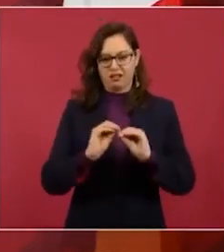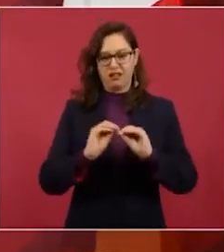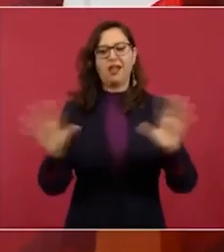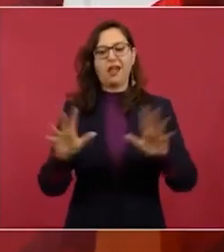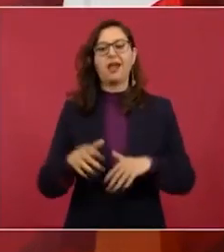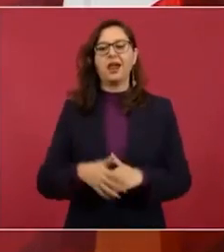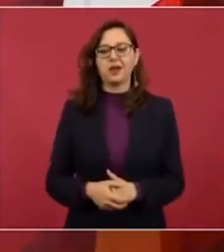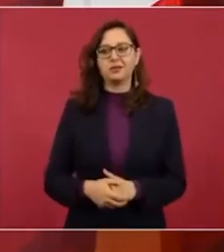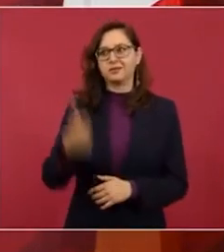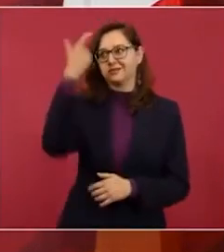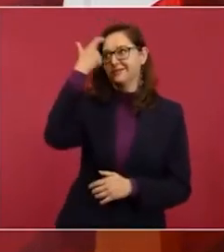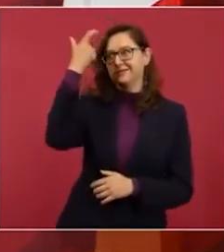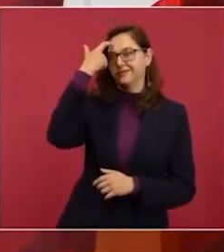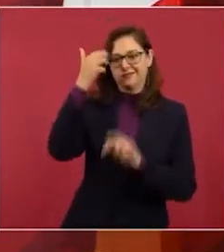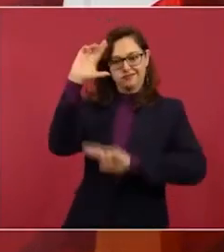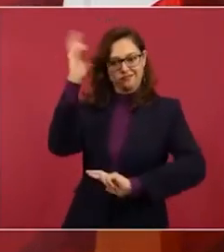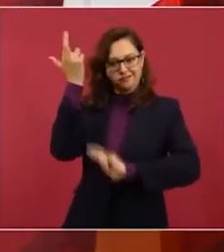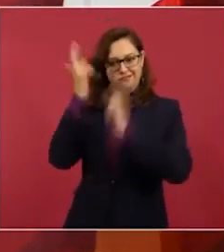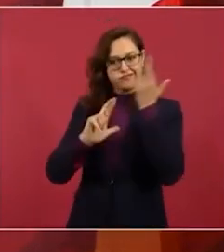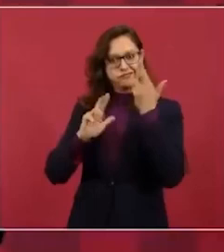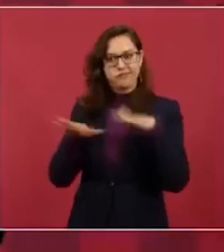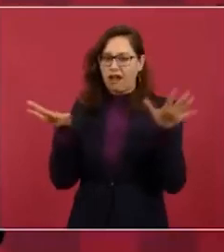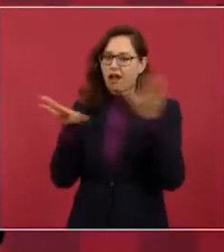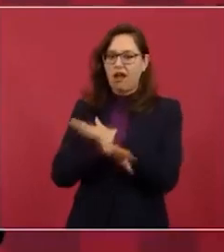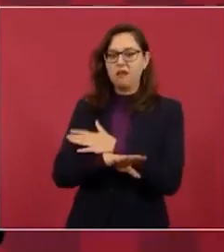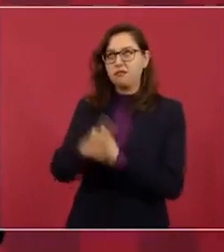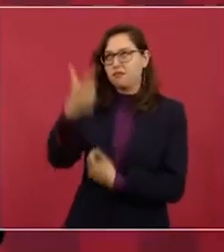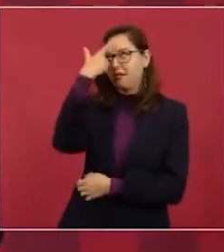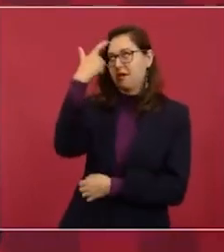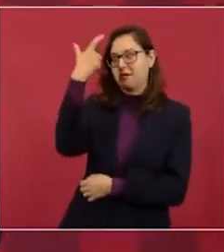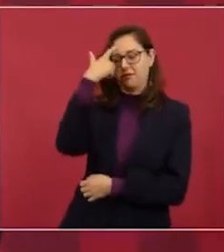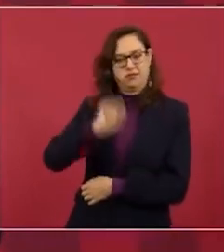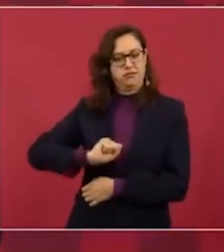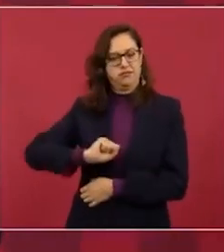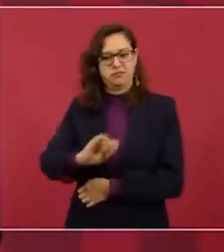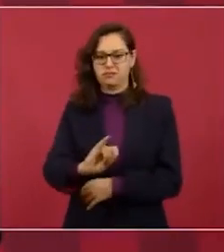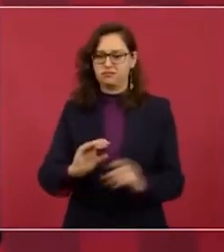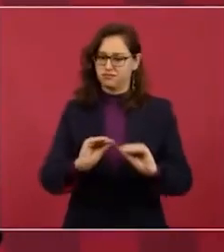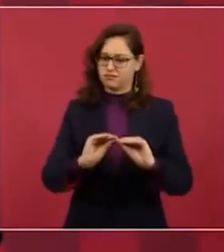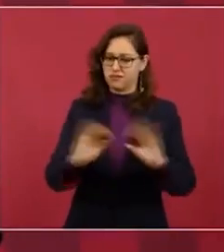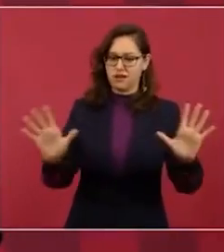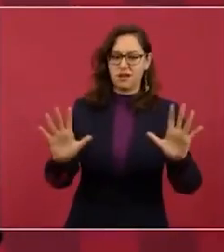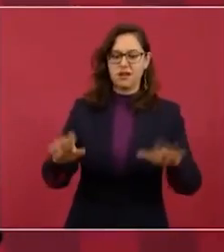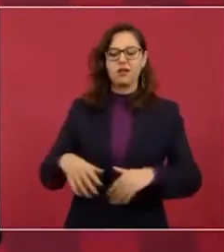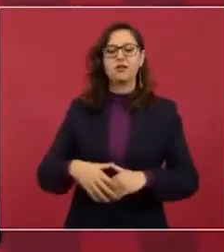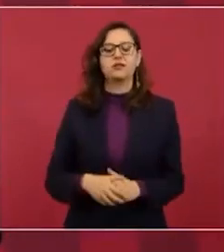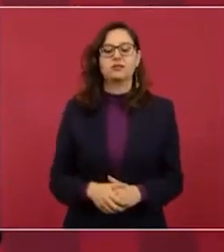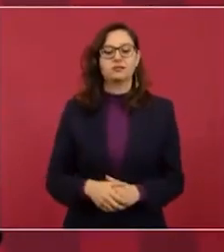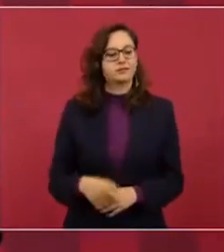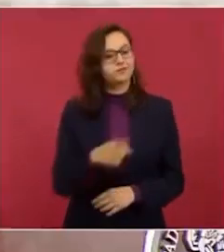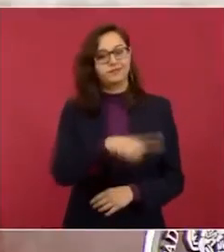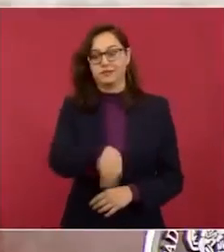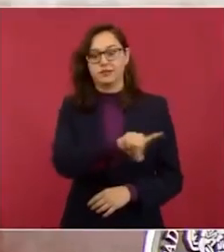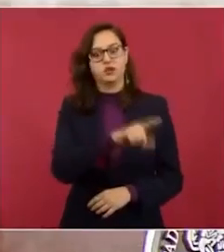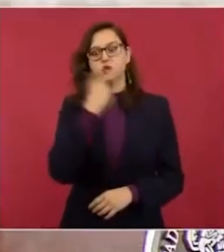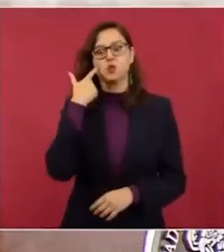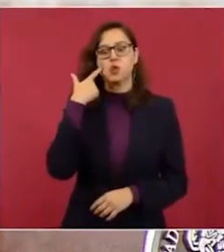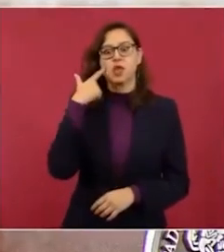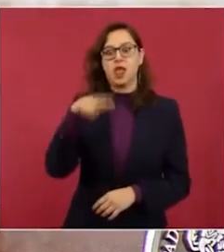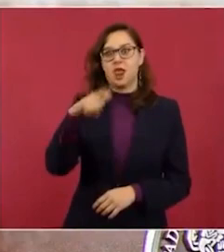Si estamos por la revolución de las conciencias. Y eso es lo que ellos no quieren.